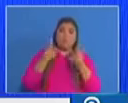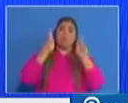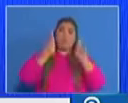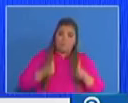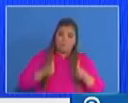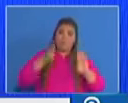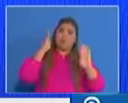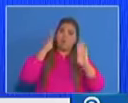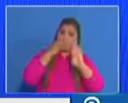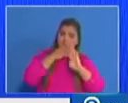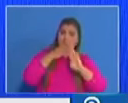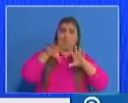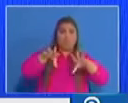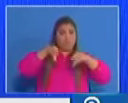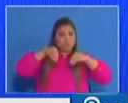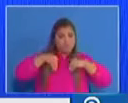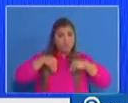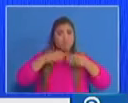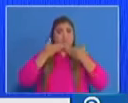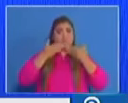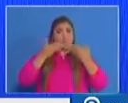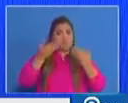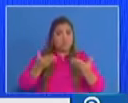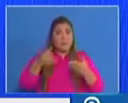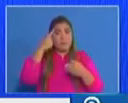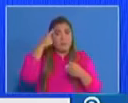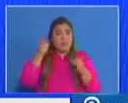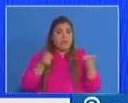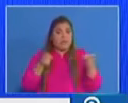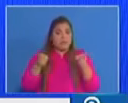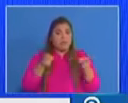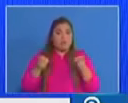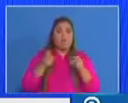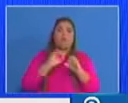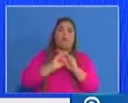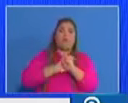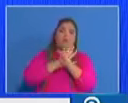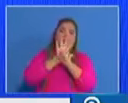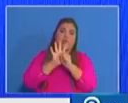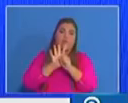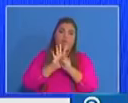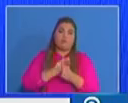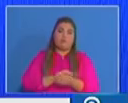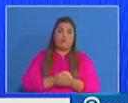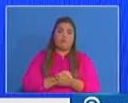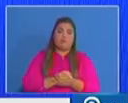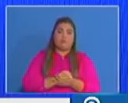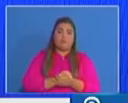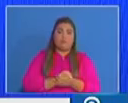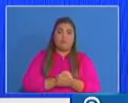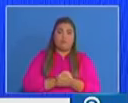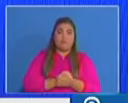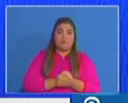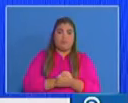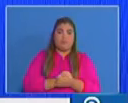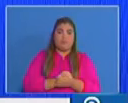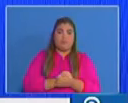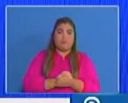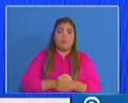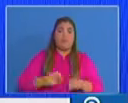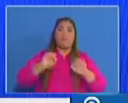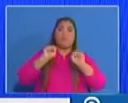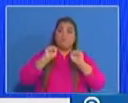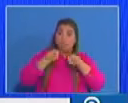de controlar el COVID en nuestra nación. En ese sentido, podemos decir que la sumatoria